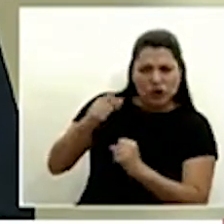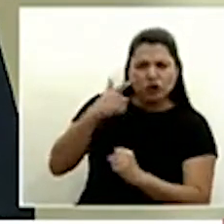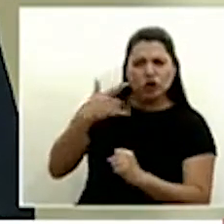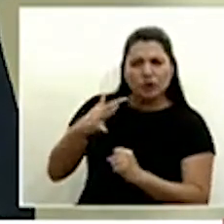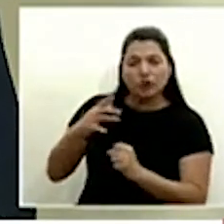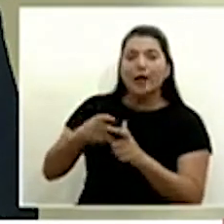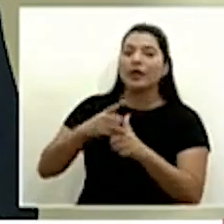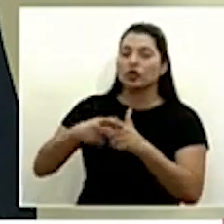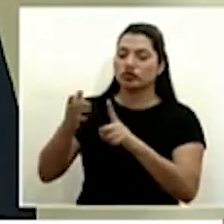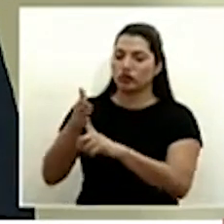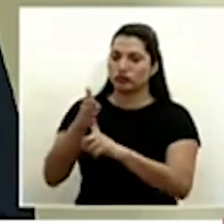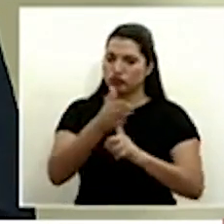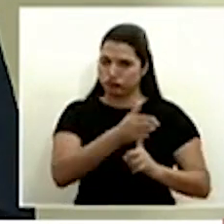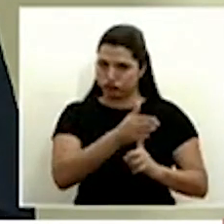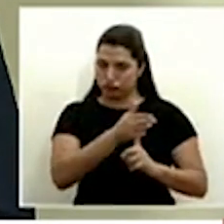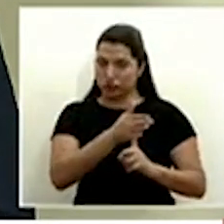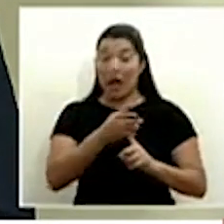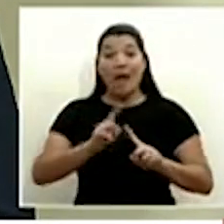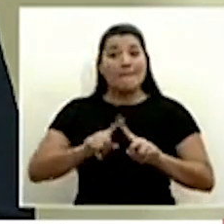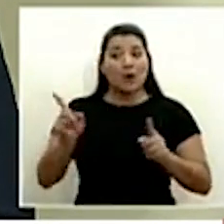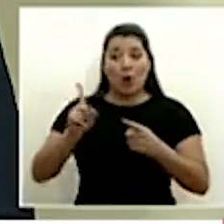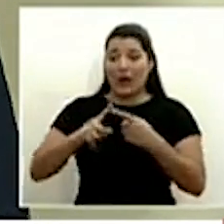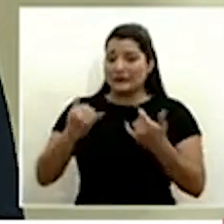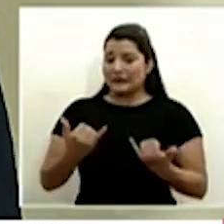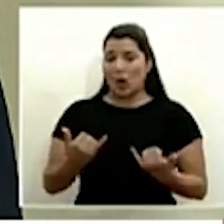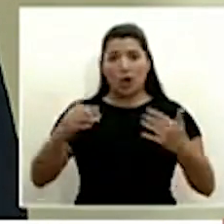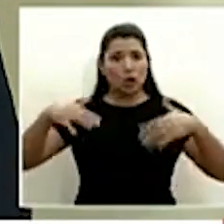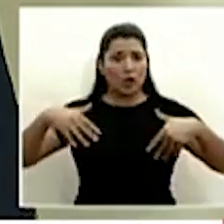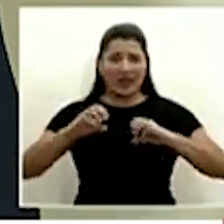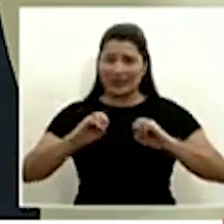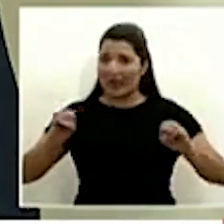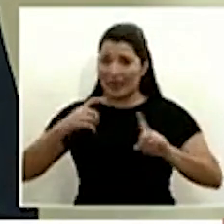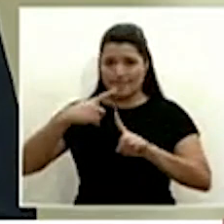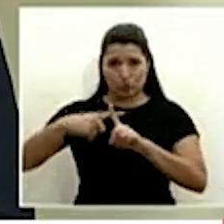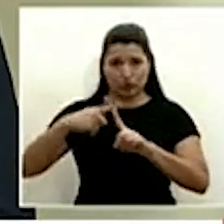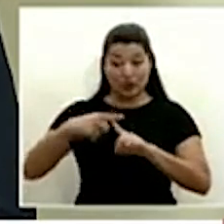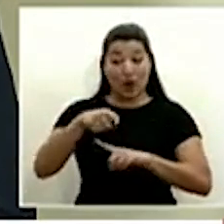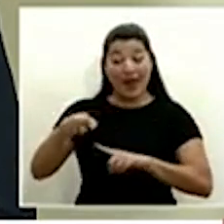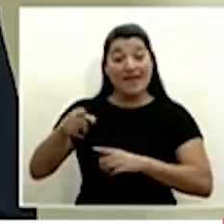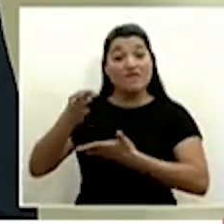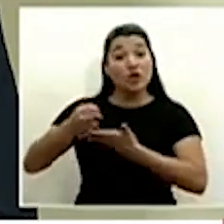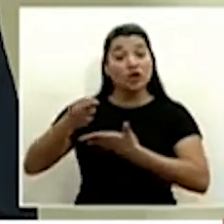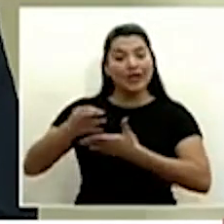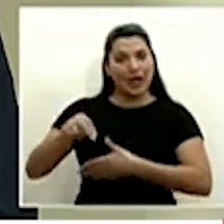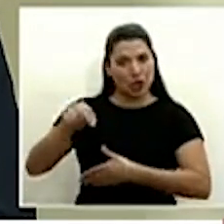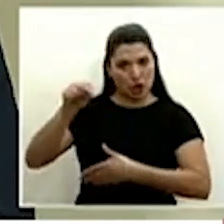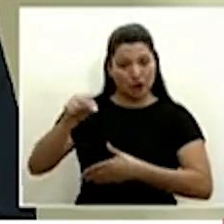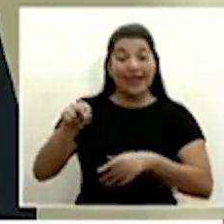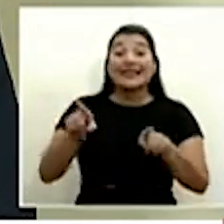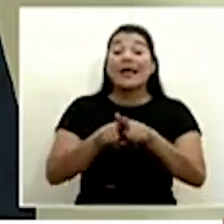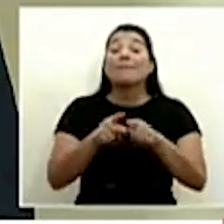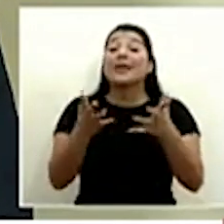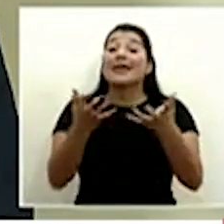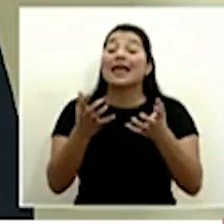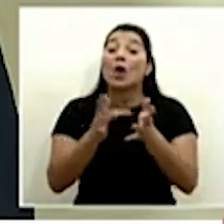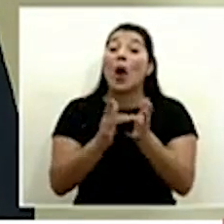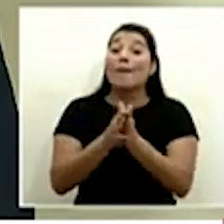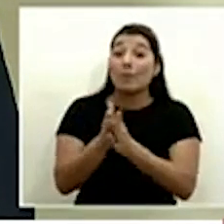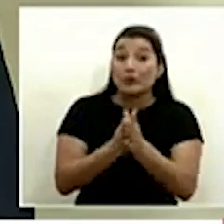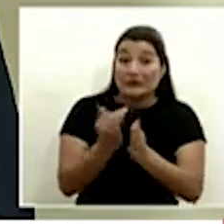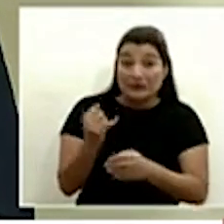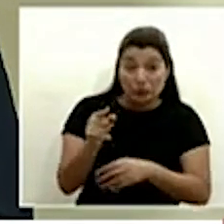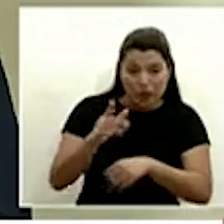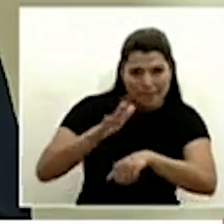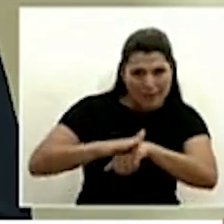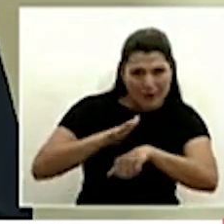dichosamente ahorita hasta donde recuerdo no hemos tenido ningún caso positivo en la zona norte además quiero aprovechar también el espacio don Alan si me lo permite